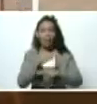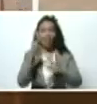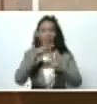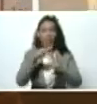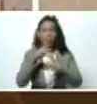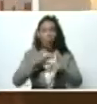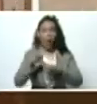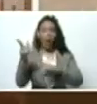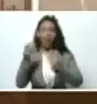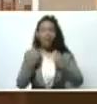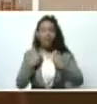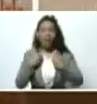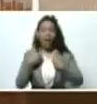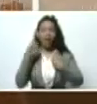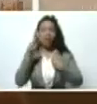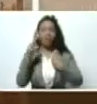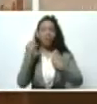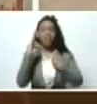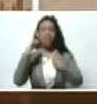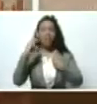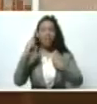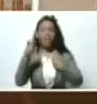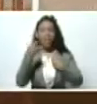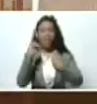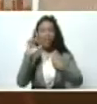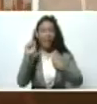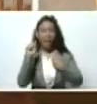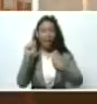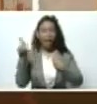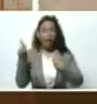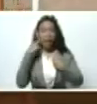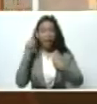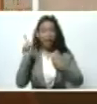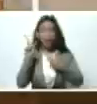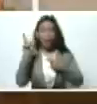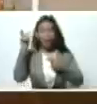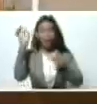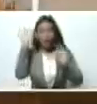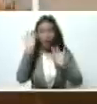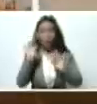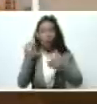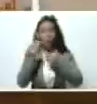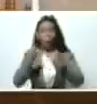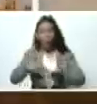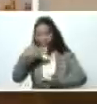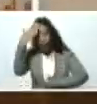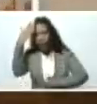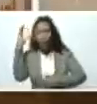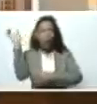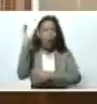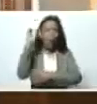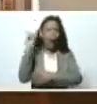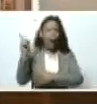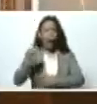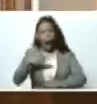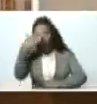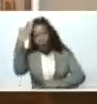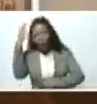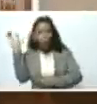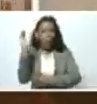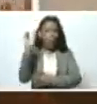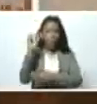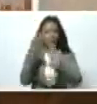él es del Vigía. En el Vigía siempre ha habido una gran población árabe y colombiana. Tarek es árabe, colombiano